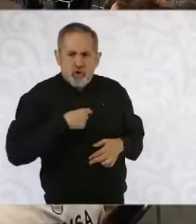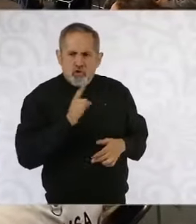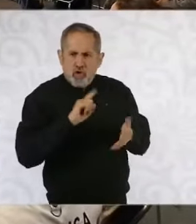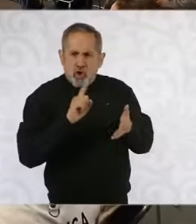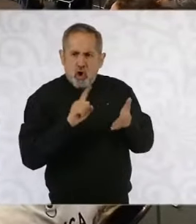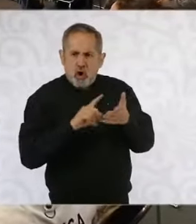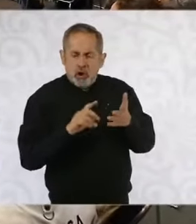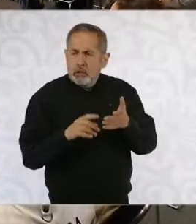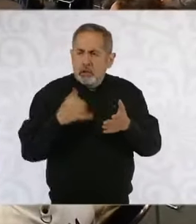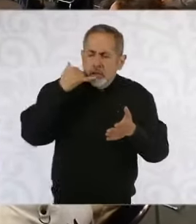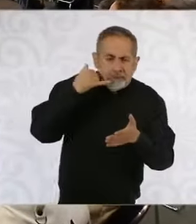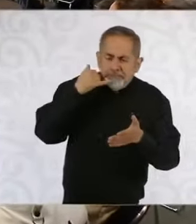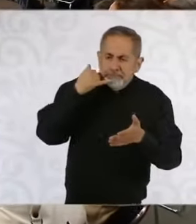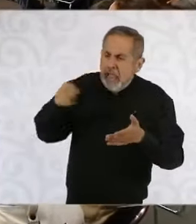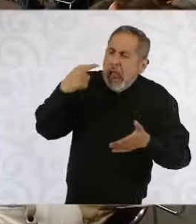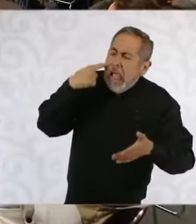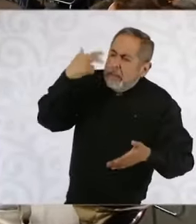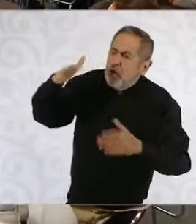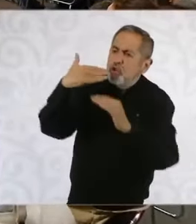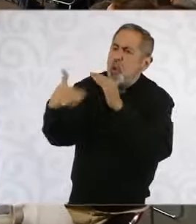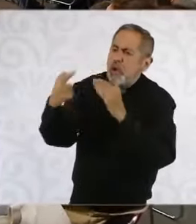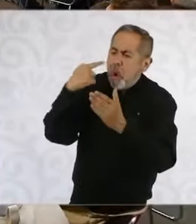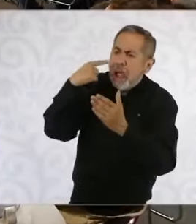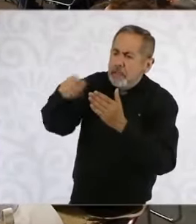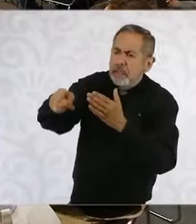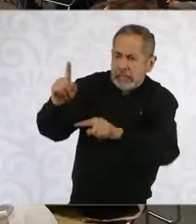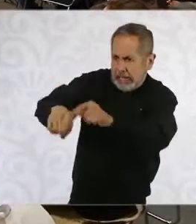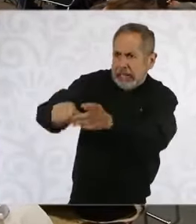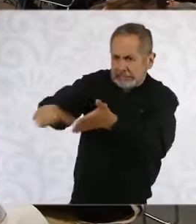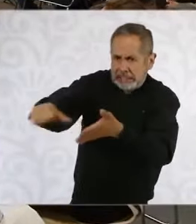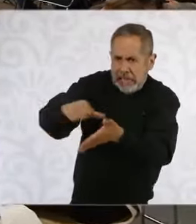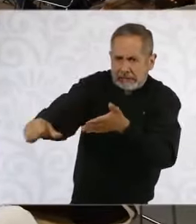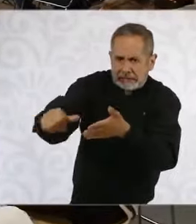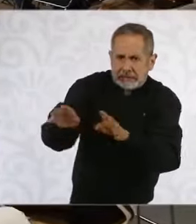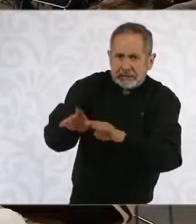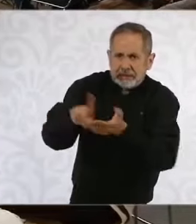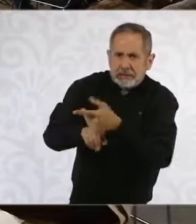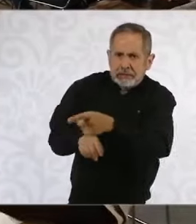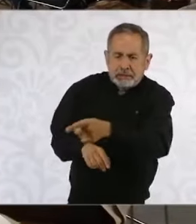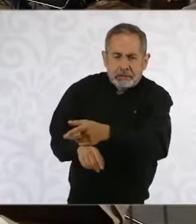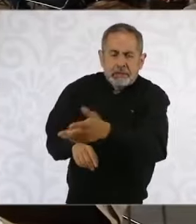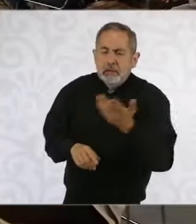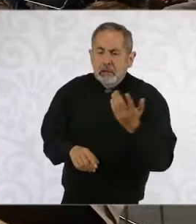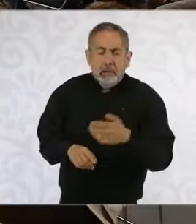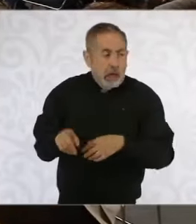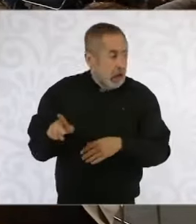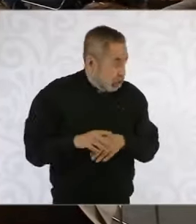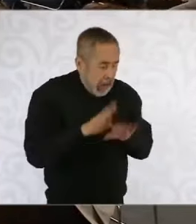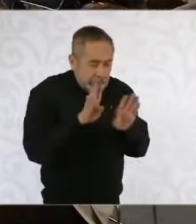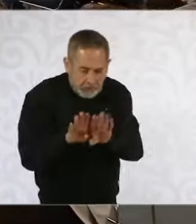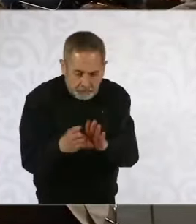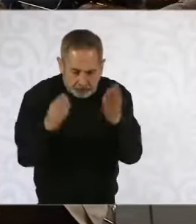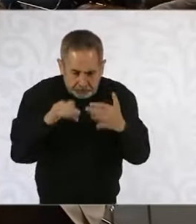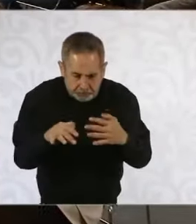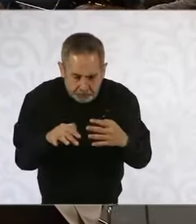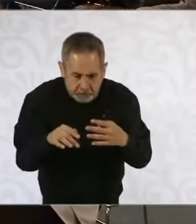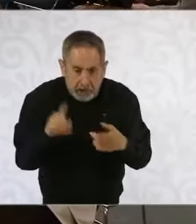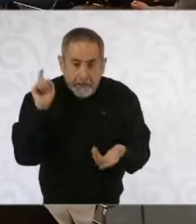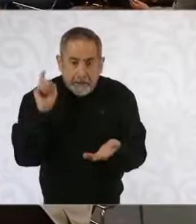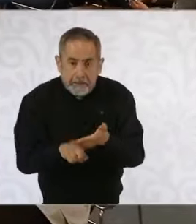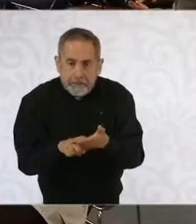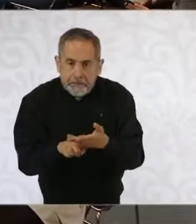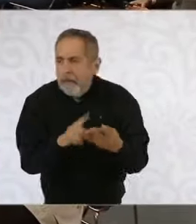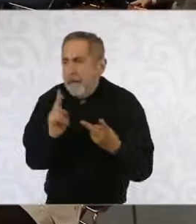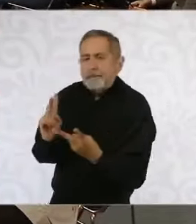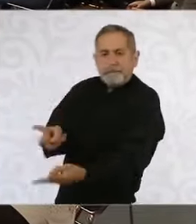Entonces, les piden que revisen su correo para que anulen esta cuenta y en automático al abrir el correo electrónico se roban la